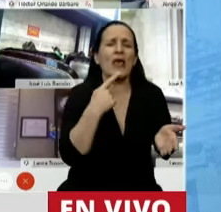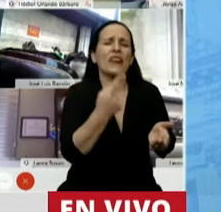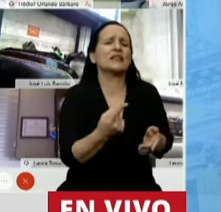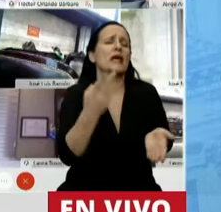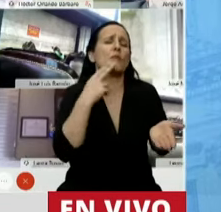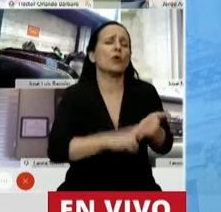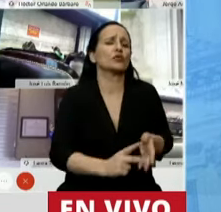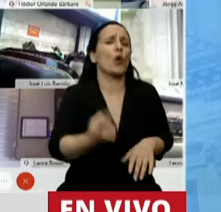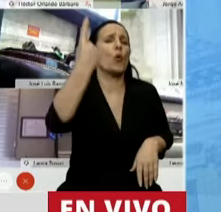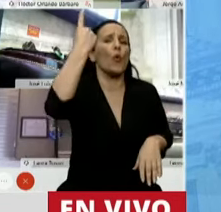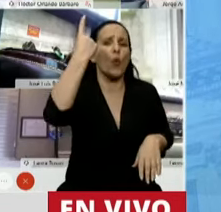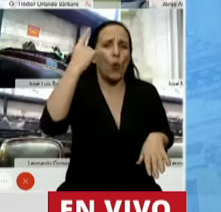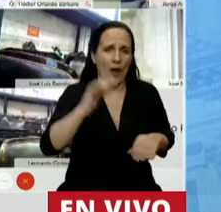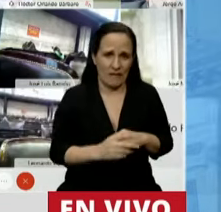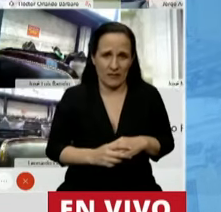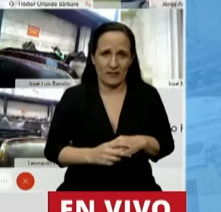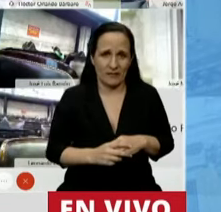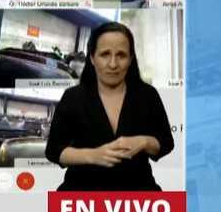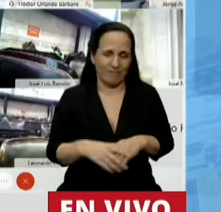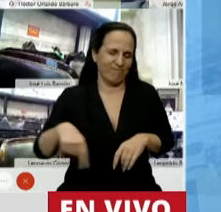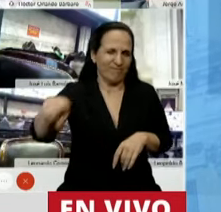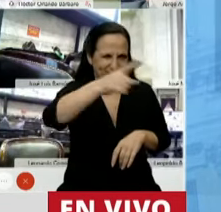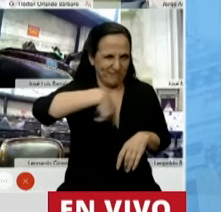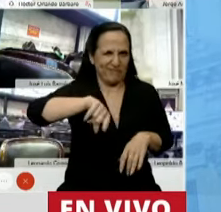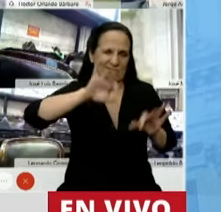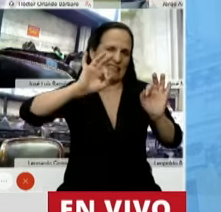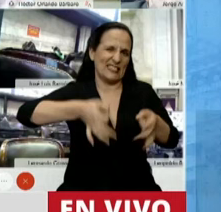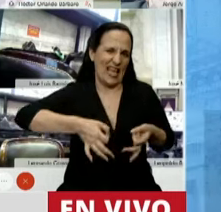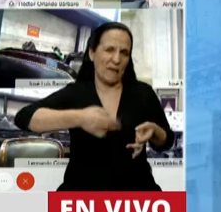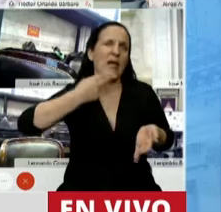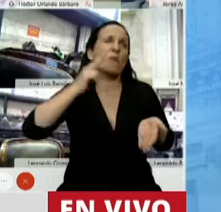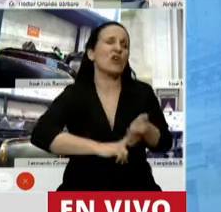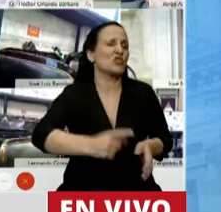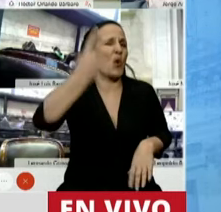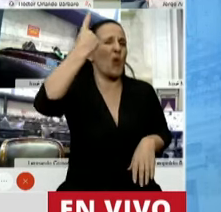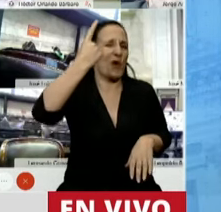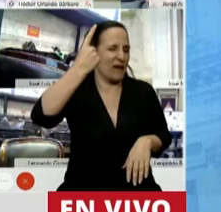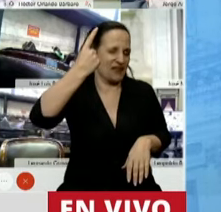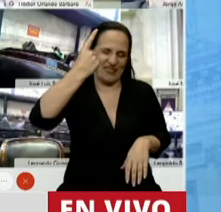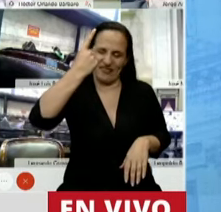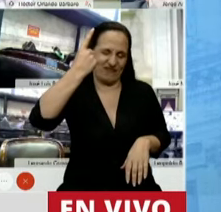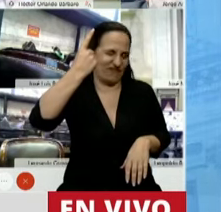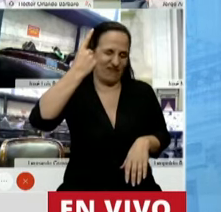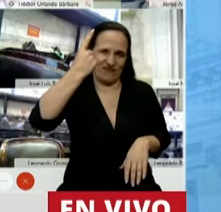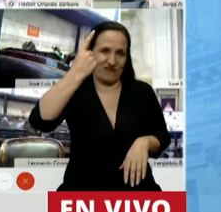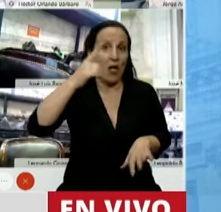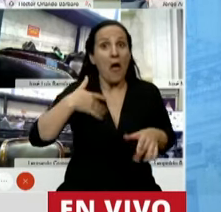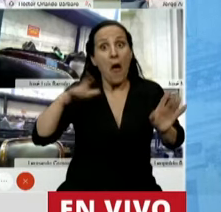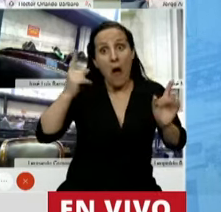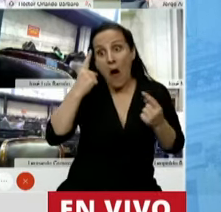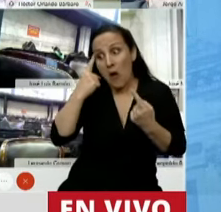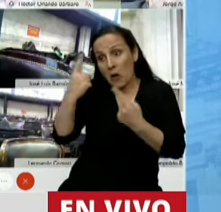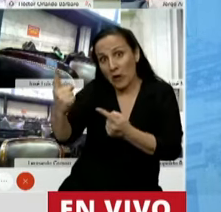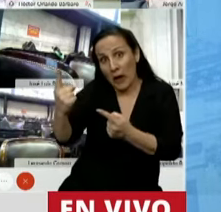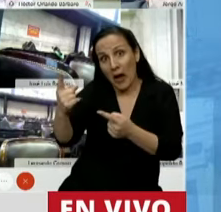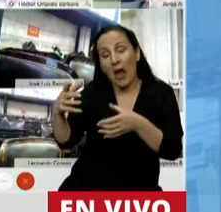única vez. Mire, todos los que estamos en esta Cámara sabemos que no hay impuesto por única vez. Yo voy a tratar de creerle al oficialismo como le